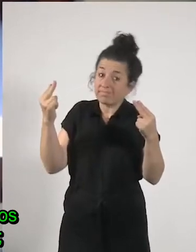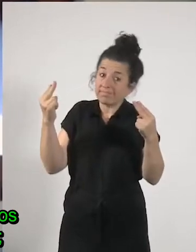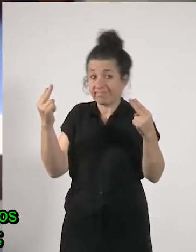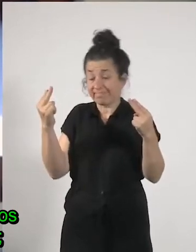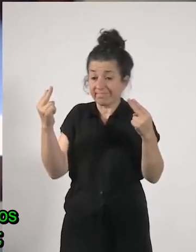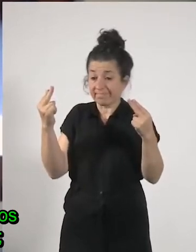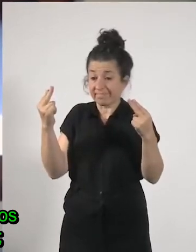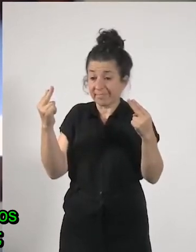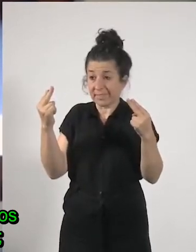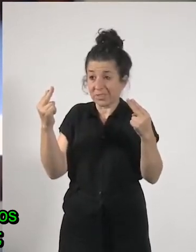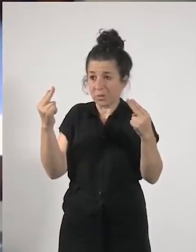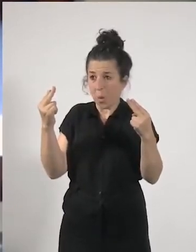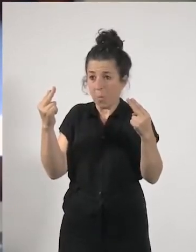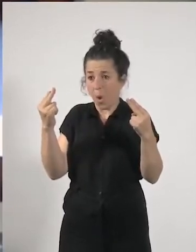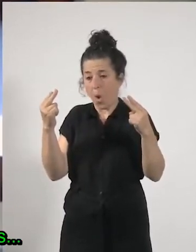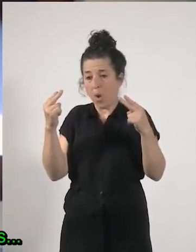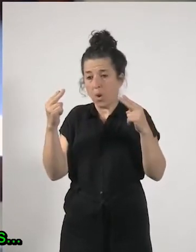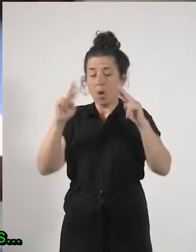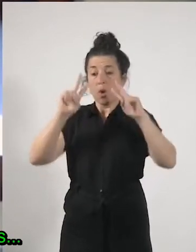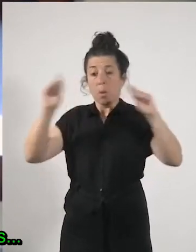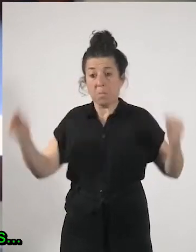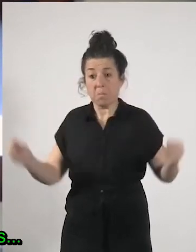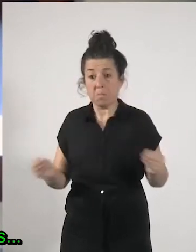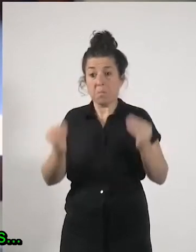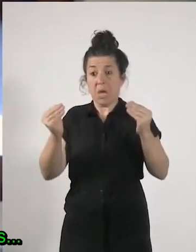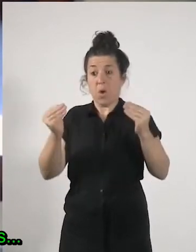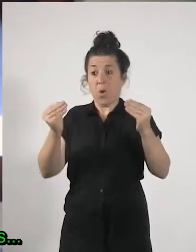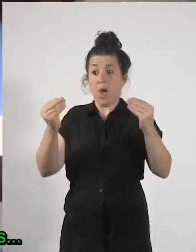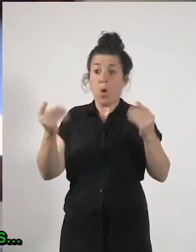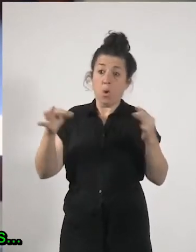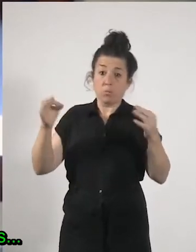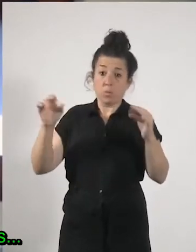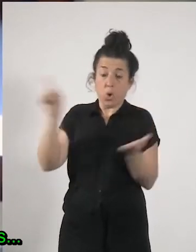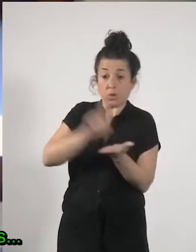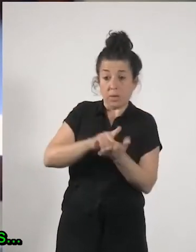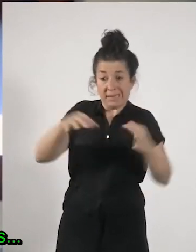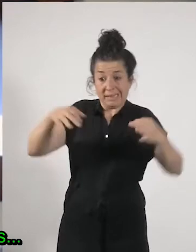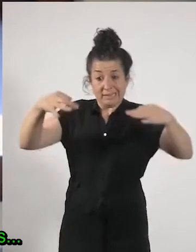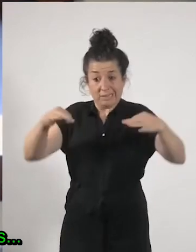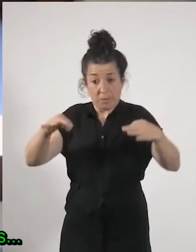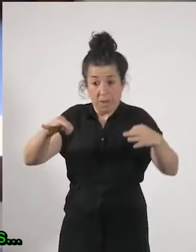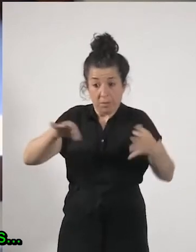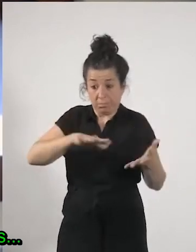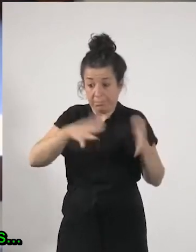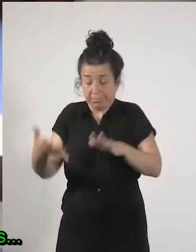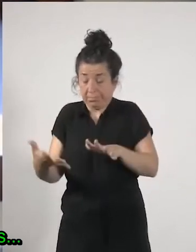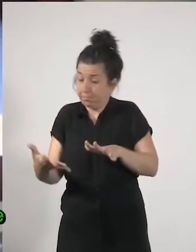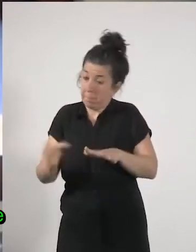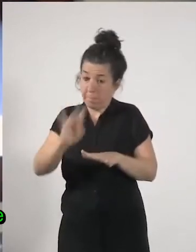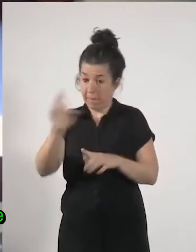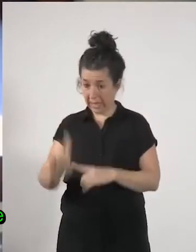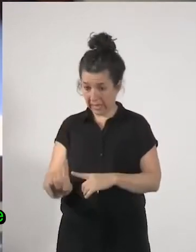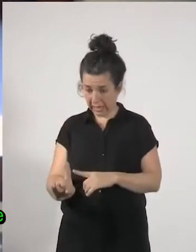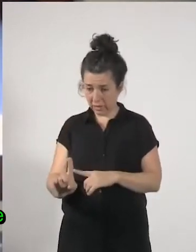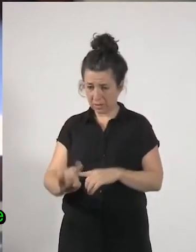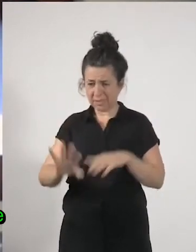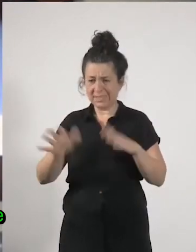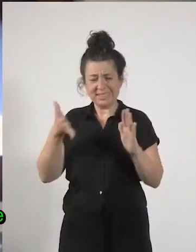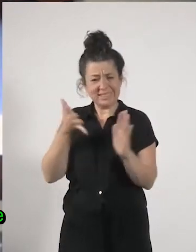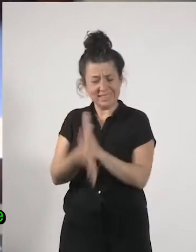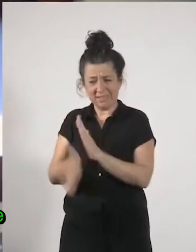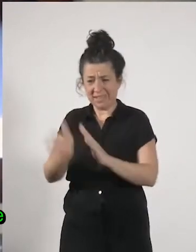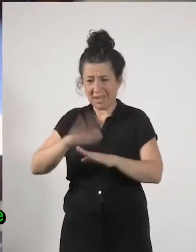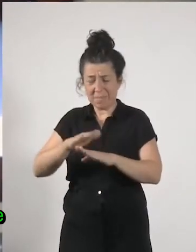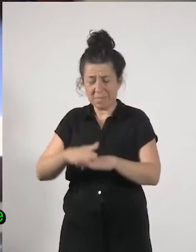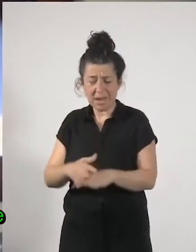restablecerse con normalidad con lo cual bueno esto para las mujeres es esto es este es el escenario